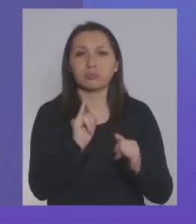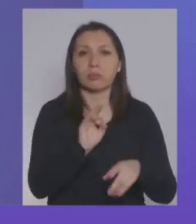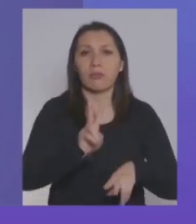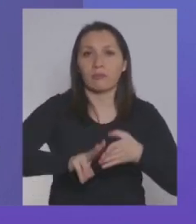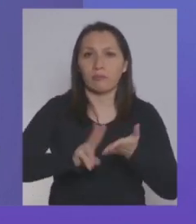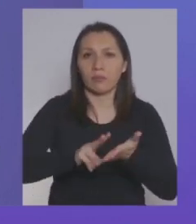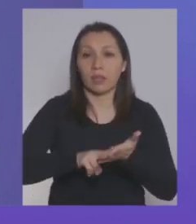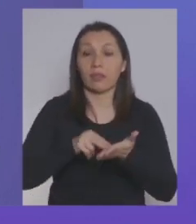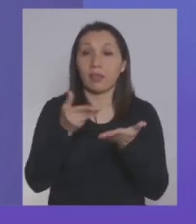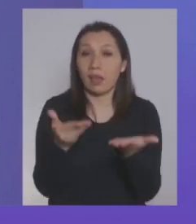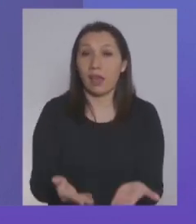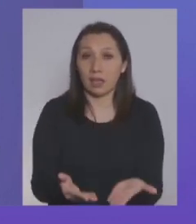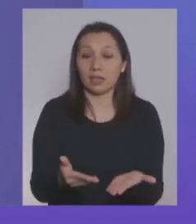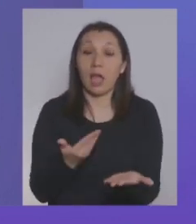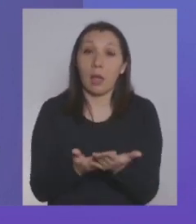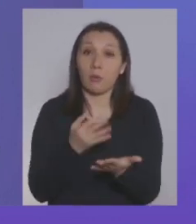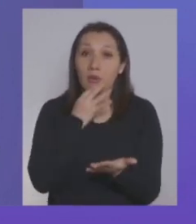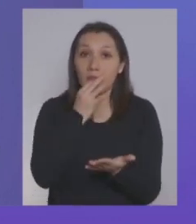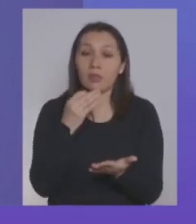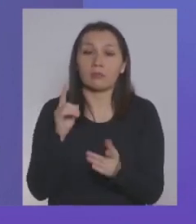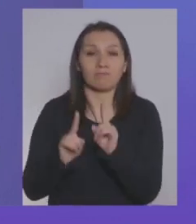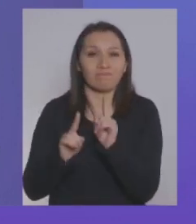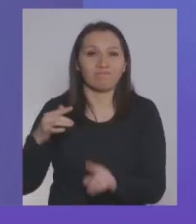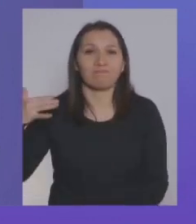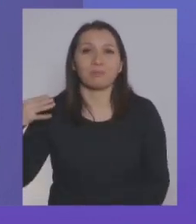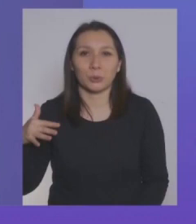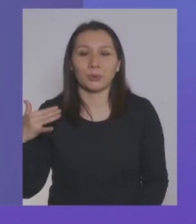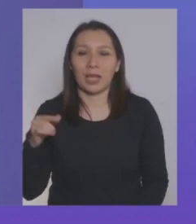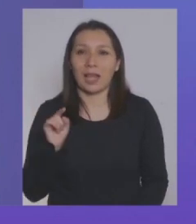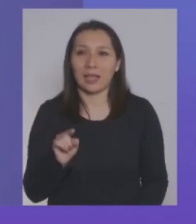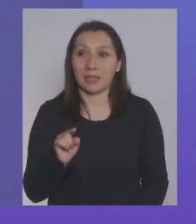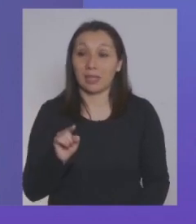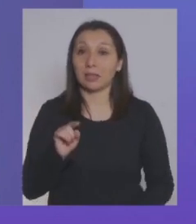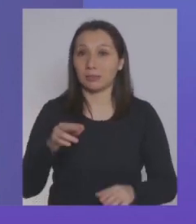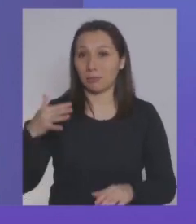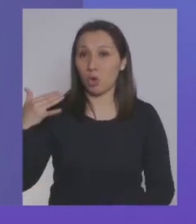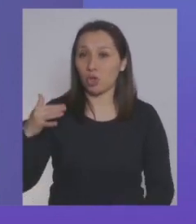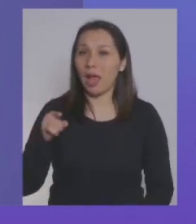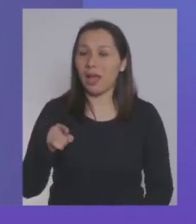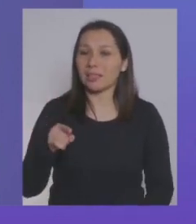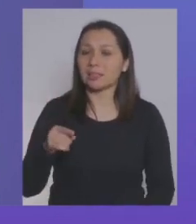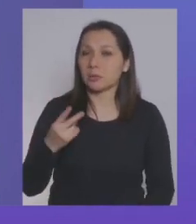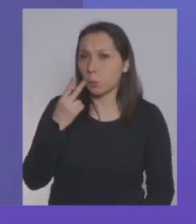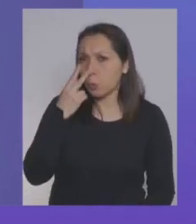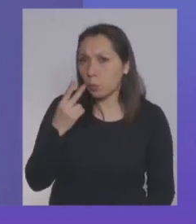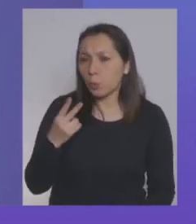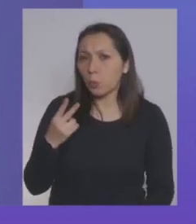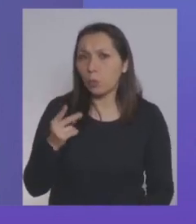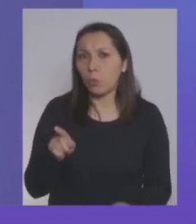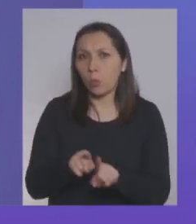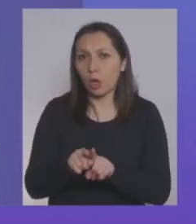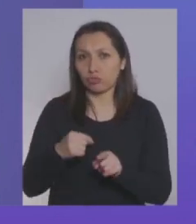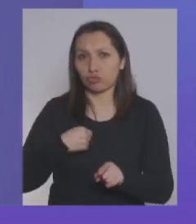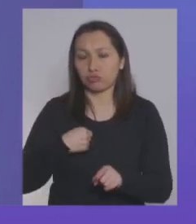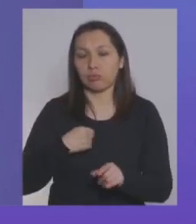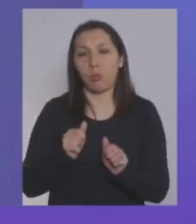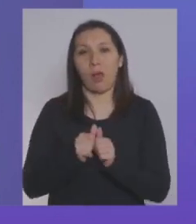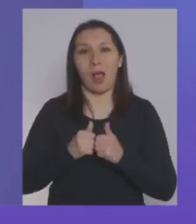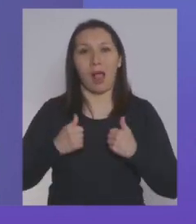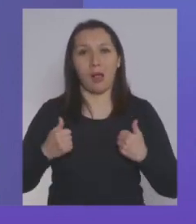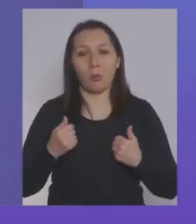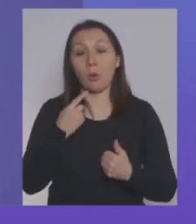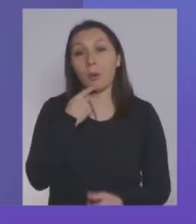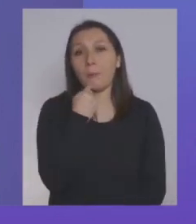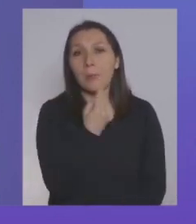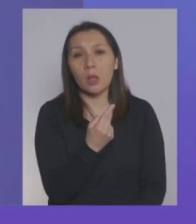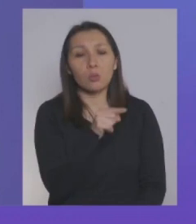Y la verdad es que acá aprovecho de decir algo que es importante. Es bien notable, es bien emotivo para uno como autoridad. Cuando uno